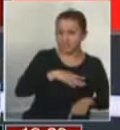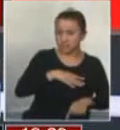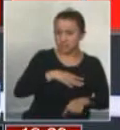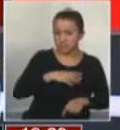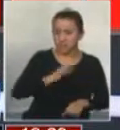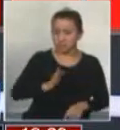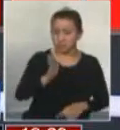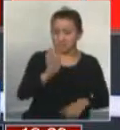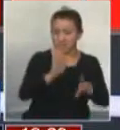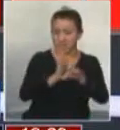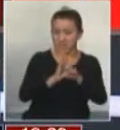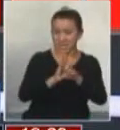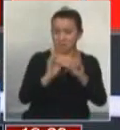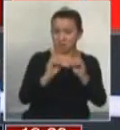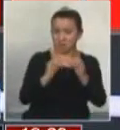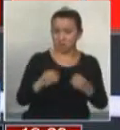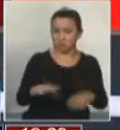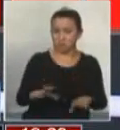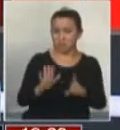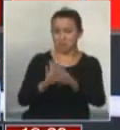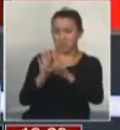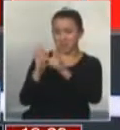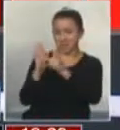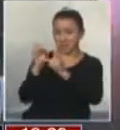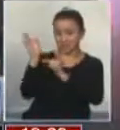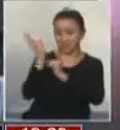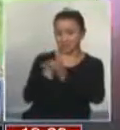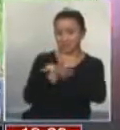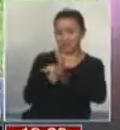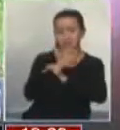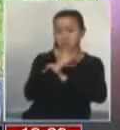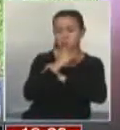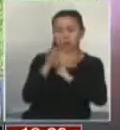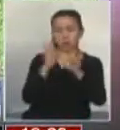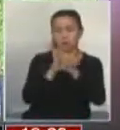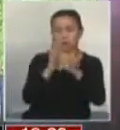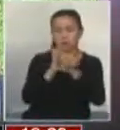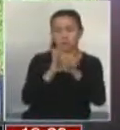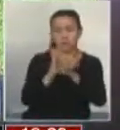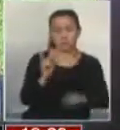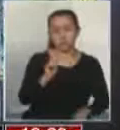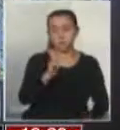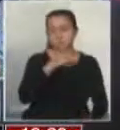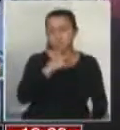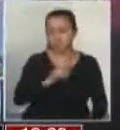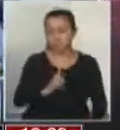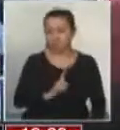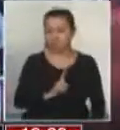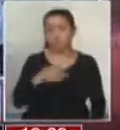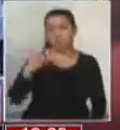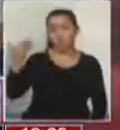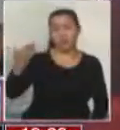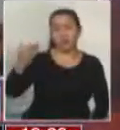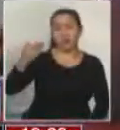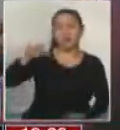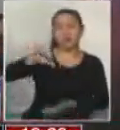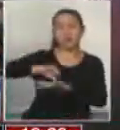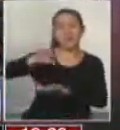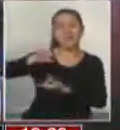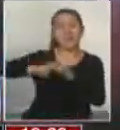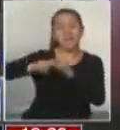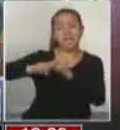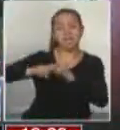matrimonios o esas parejas aquí en nuestro país con esta ley? No lo tienen, no lo tienen, no lo van a tener. Se fija porque obviamente que la ley chilena